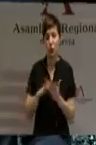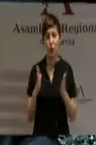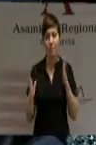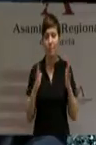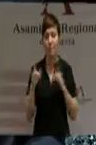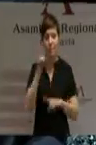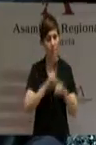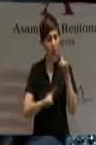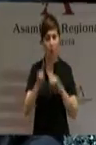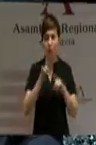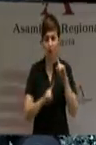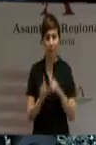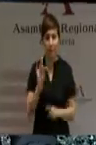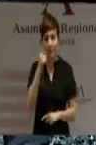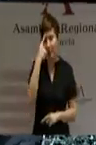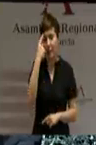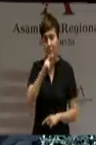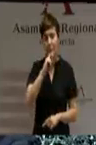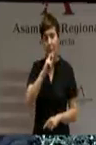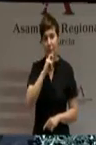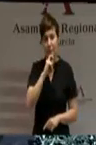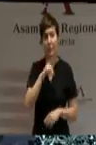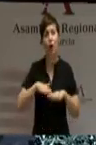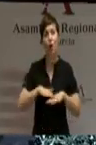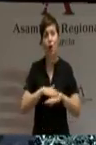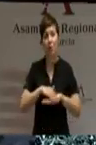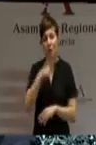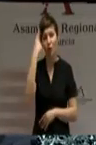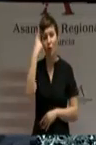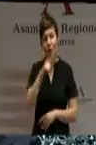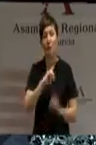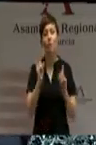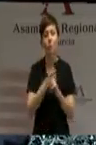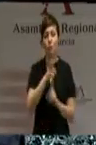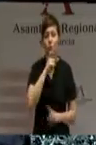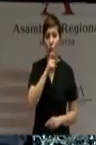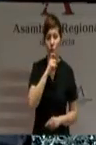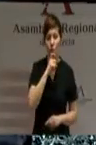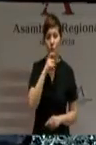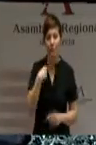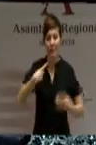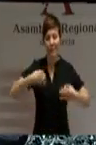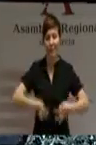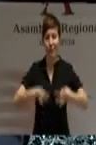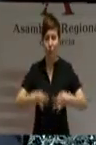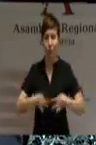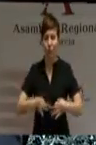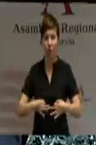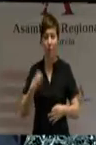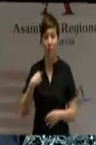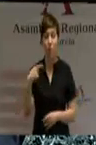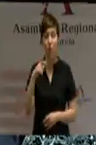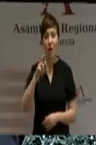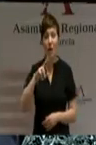las ocasiones el Gobierno ha sabido estar a la altura de las circunstancias, como estamos seguros de que lo estará Alberto Garre.